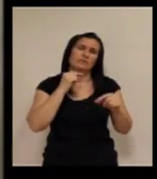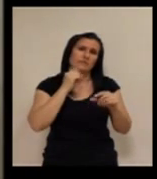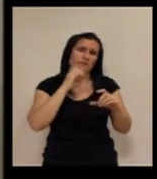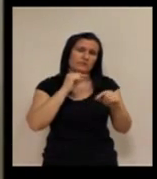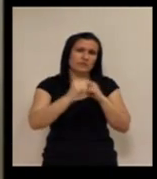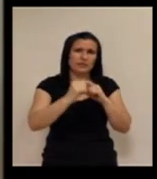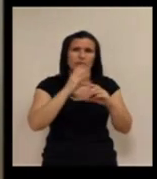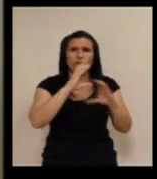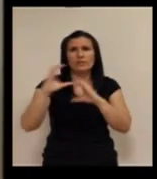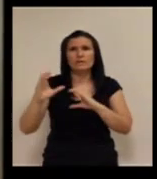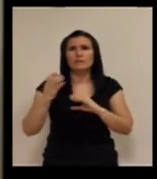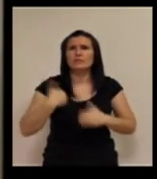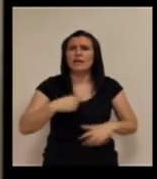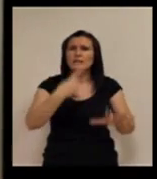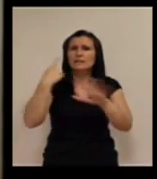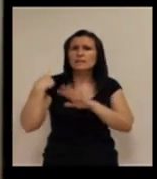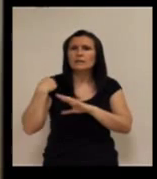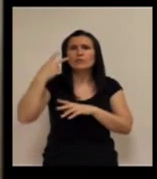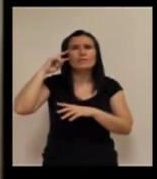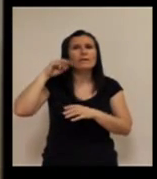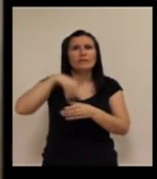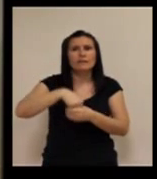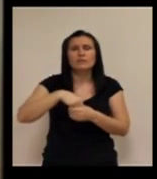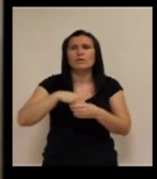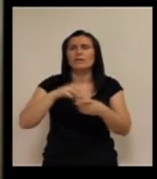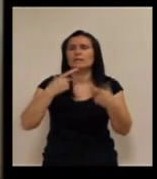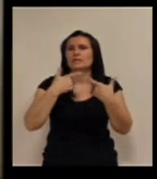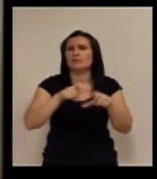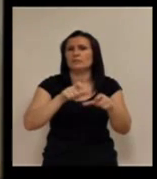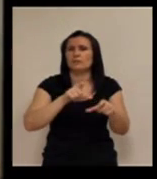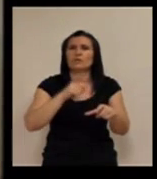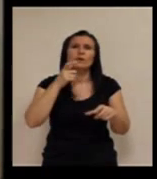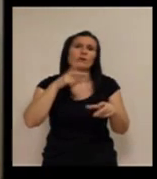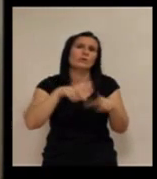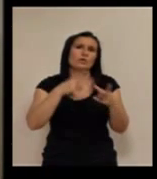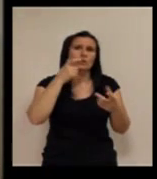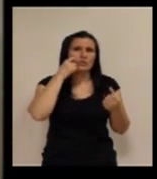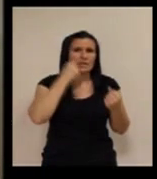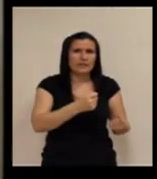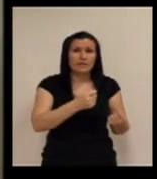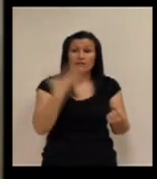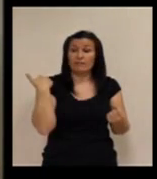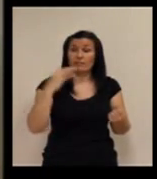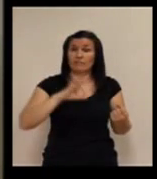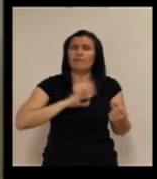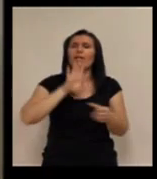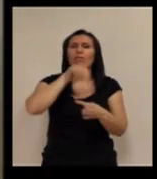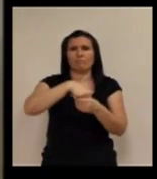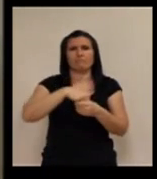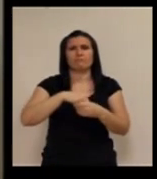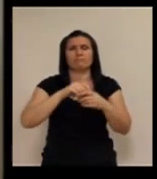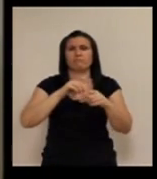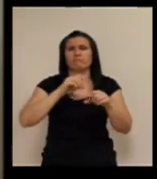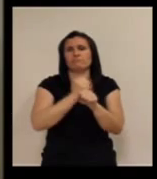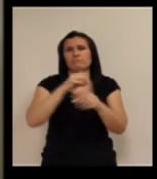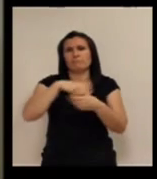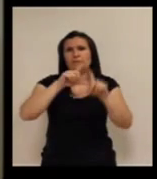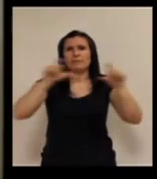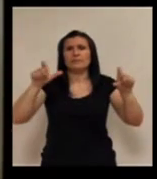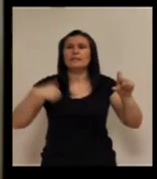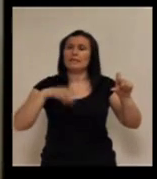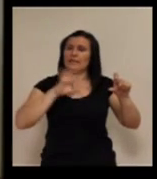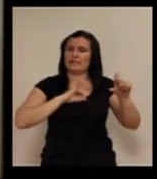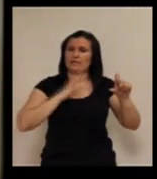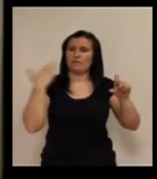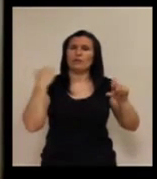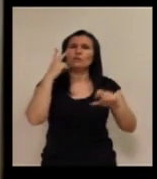más de seis años con experiencia en el sector sociosanitario y desde enero formas parte de la empresa. De enero del 2010. Desde